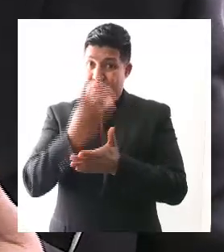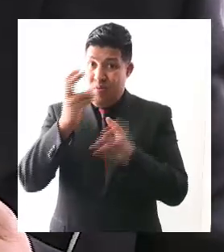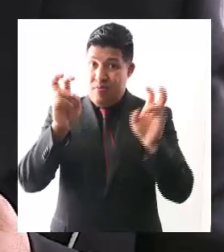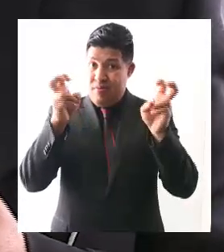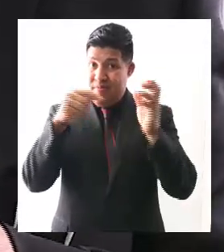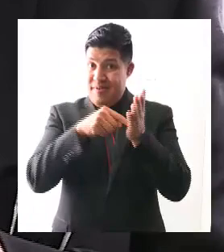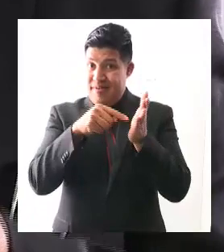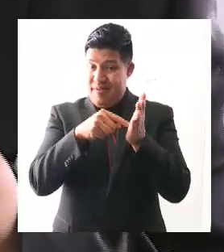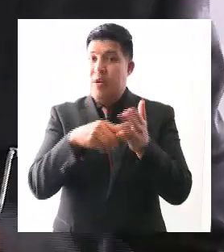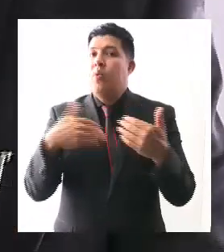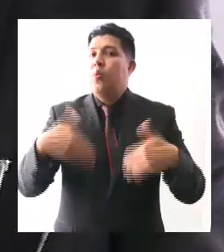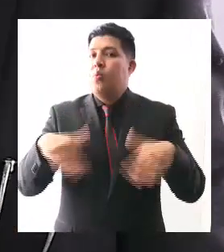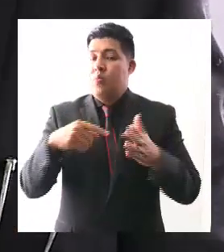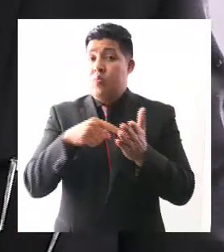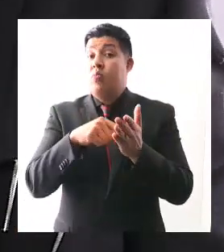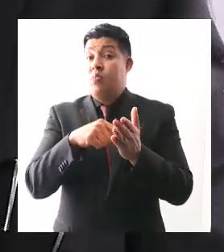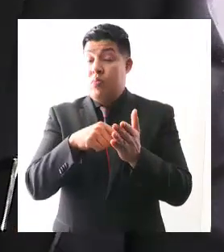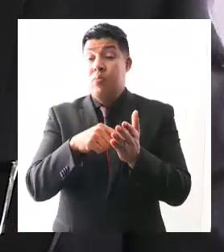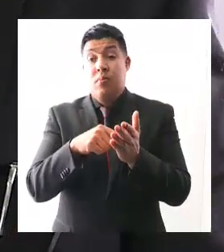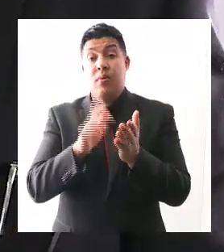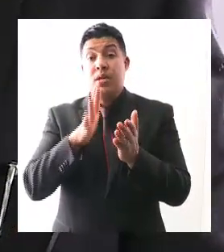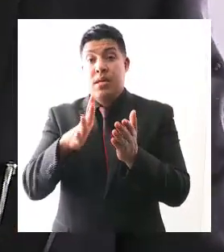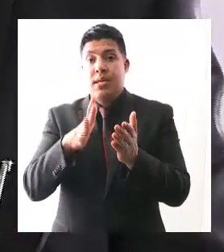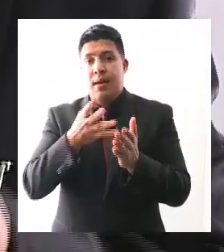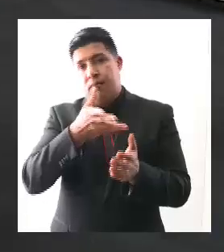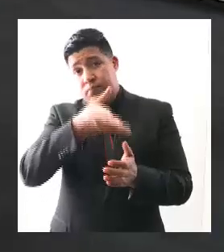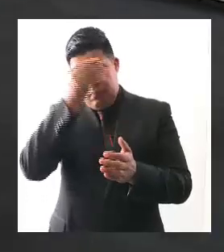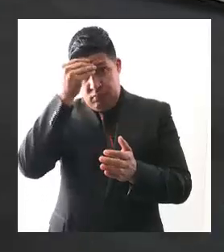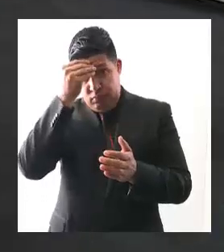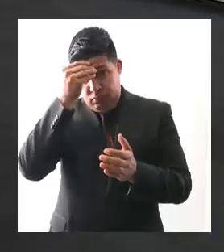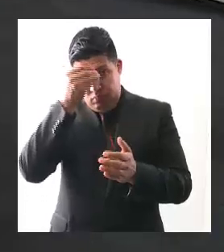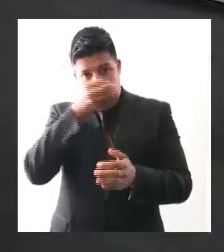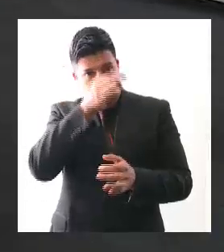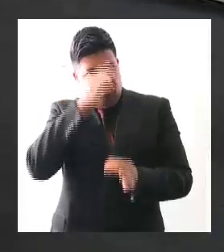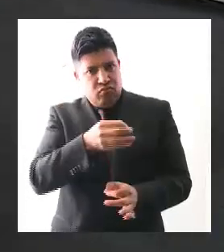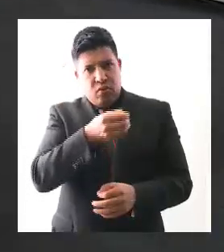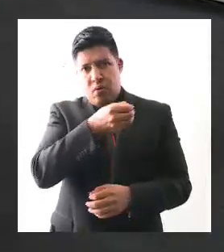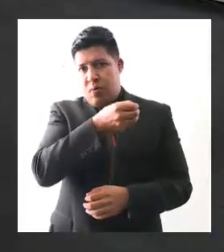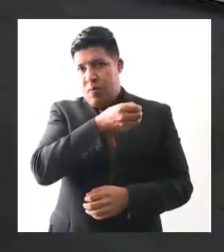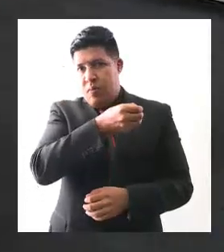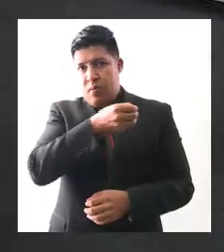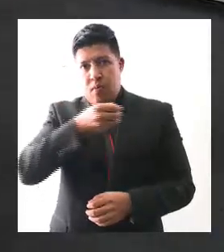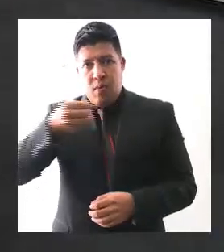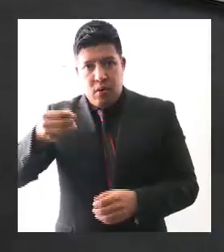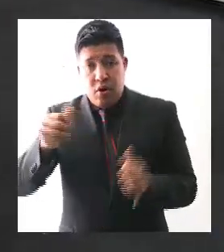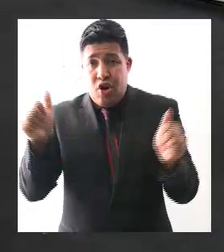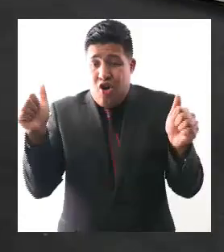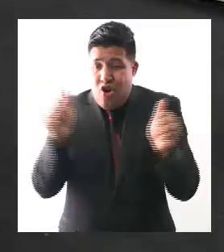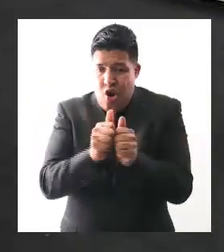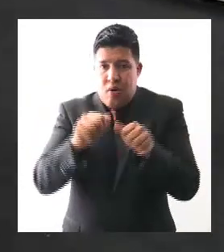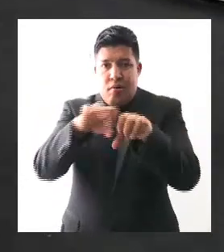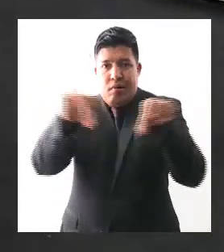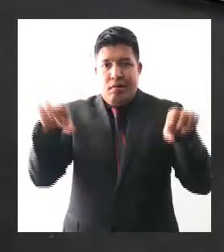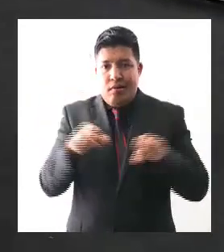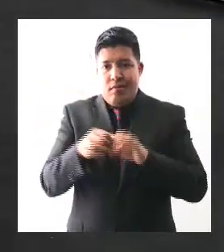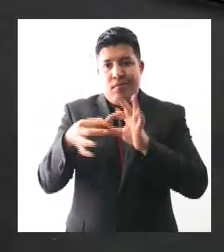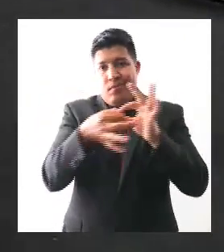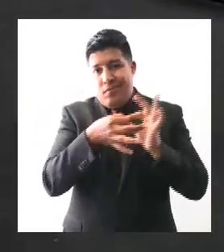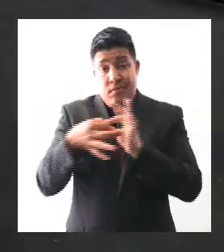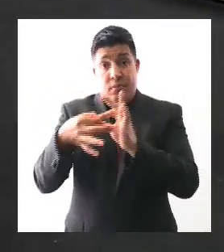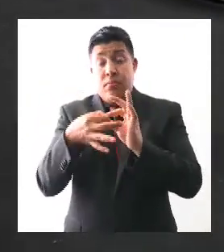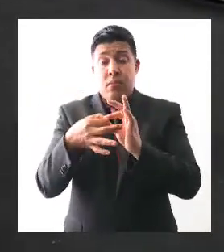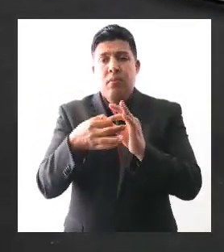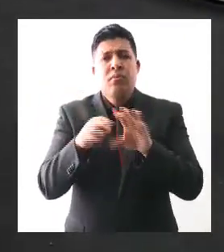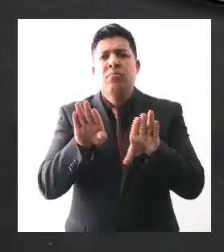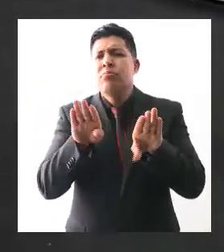la manera como estamos nosotros aplicándolo es de forma ordenada y coordinada. ¿Cómo lo hacemos todos